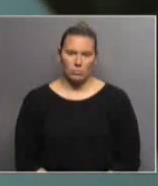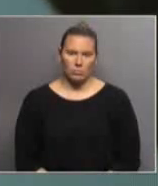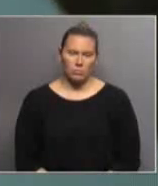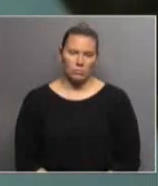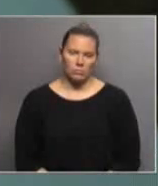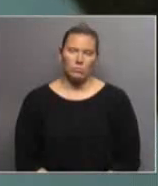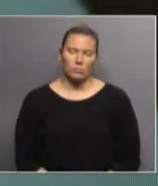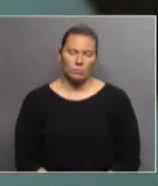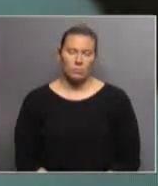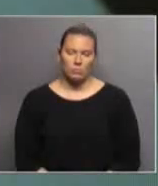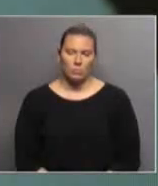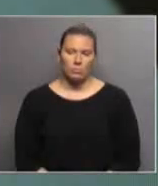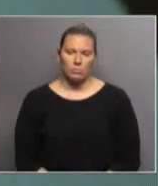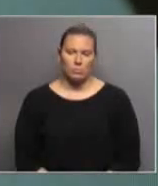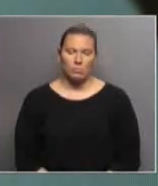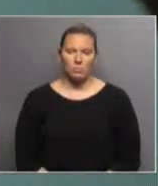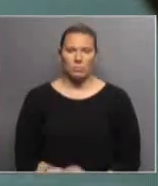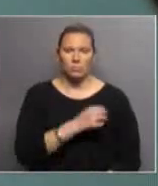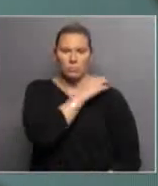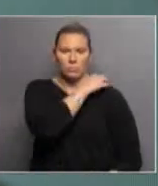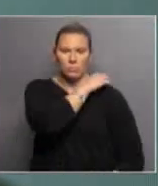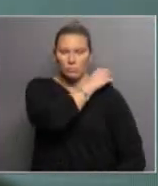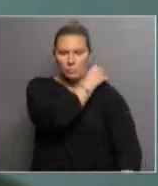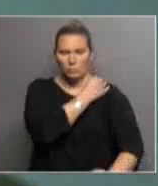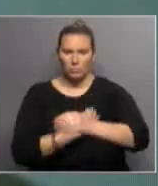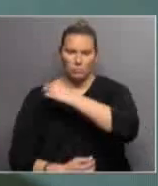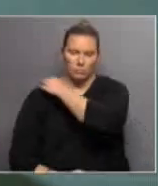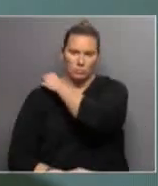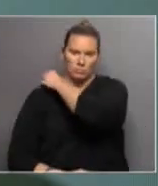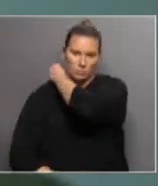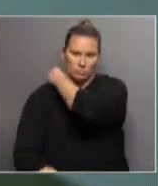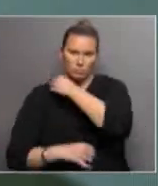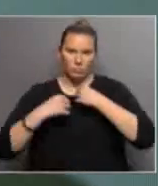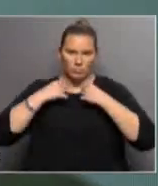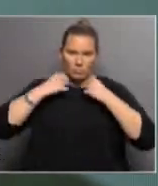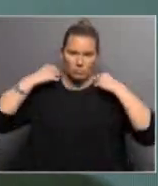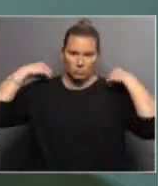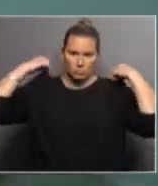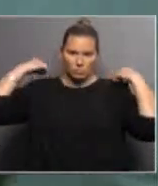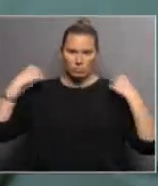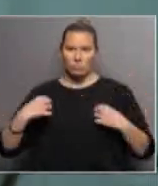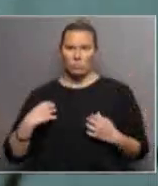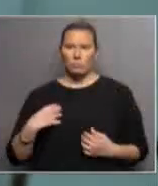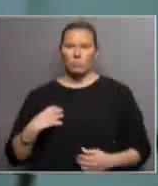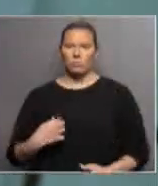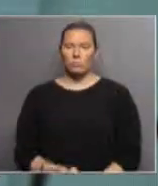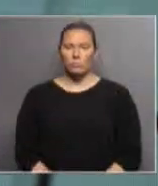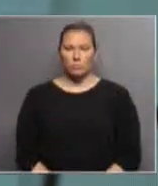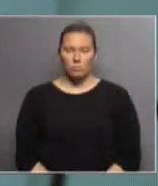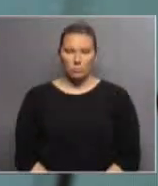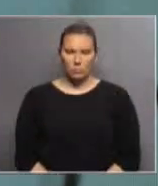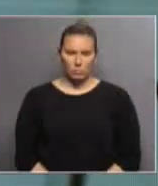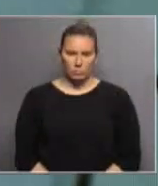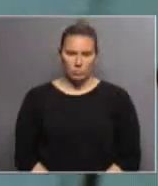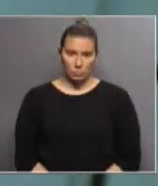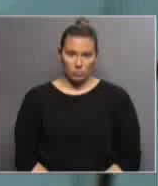en día sí, por supuesto que los sordos necesitamos, en Uruguay necesitamos, en el censo del 2011 más o menos, hablan